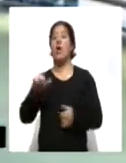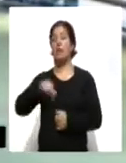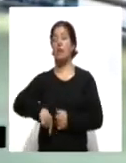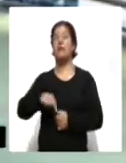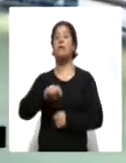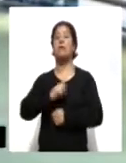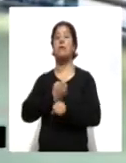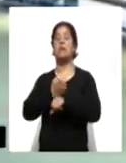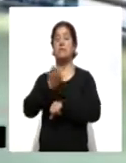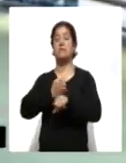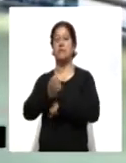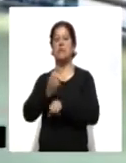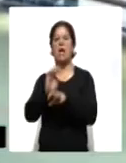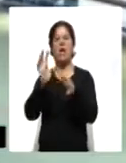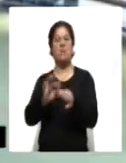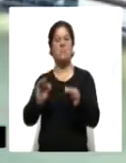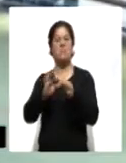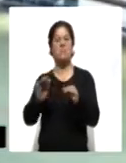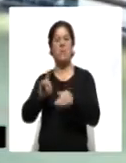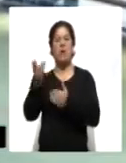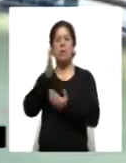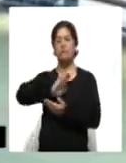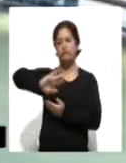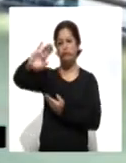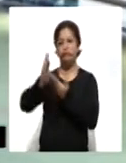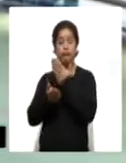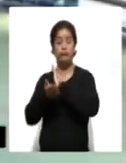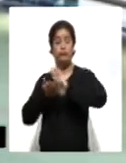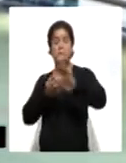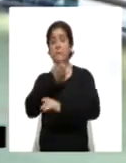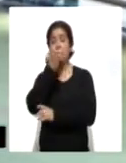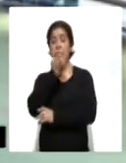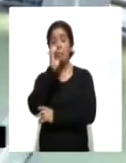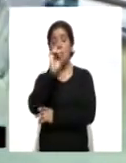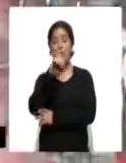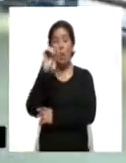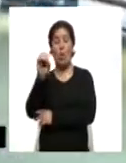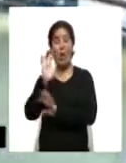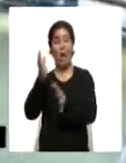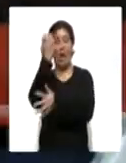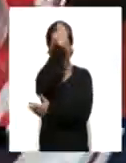artes marciales porque una escuela de Ocotlán realizó su examen de grado.